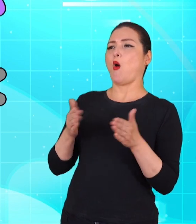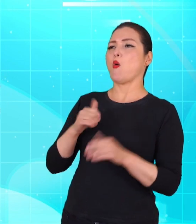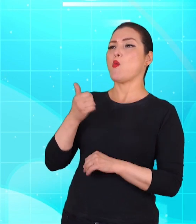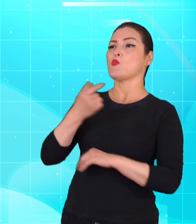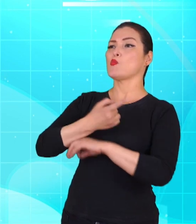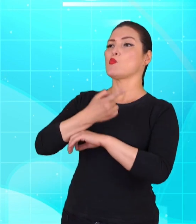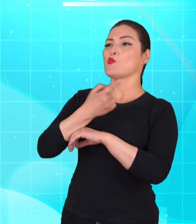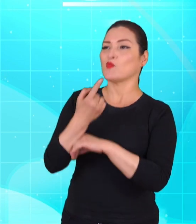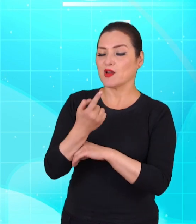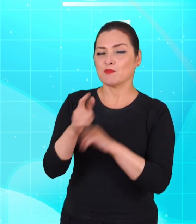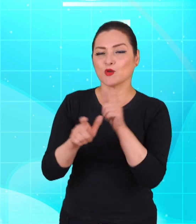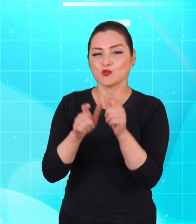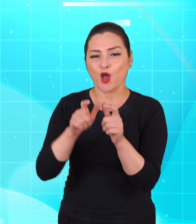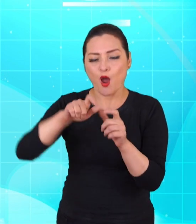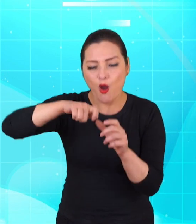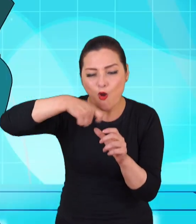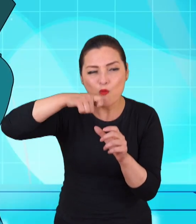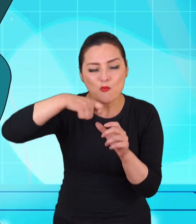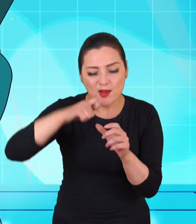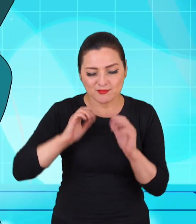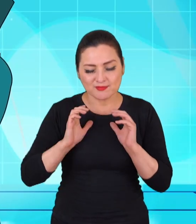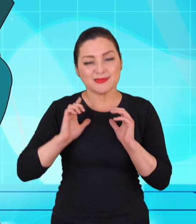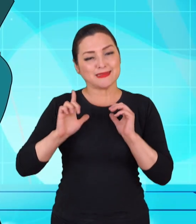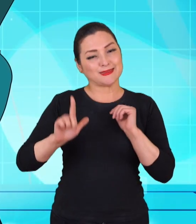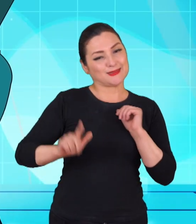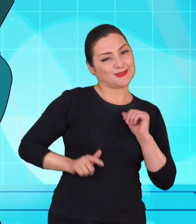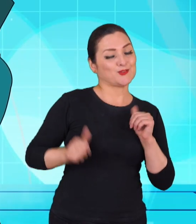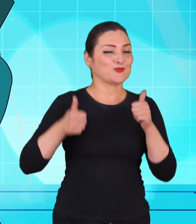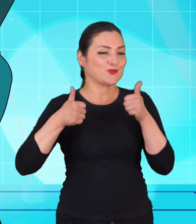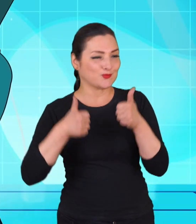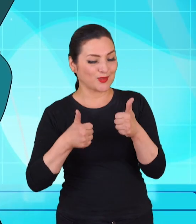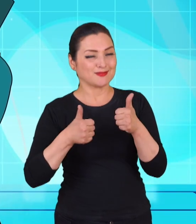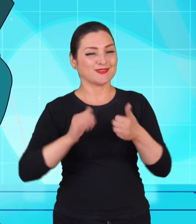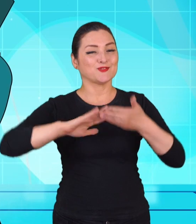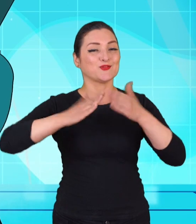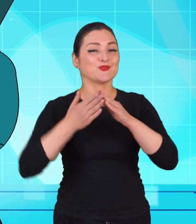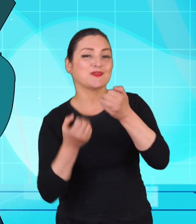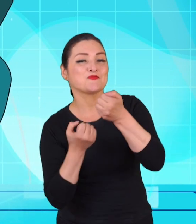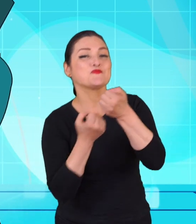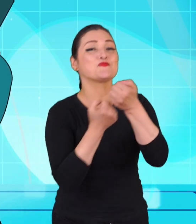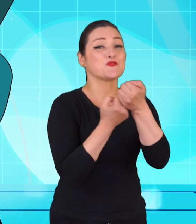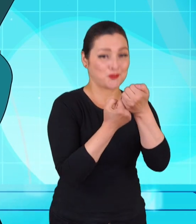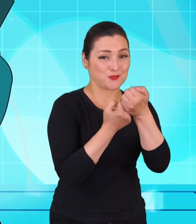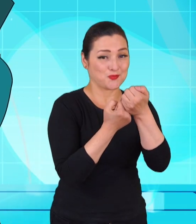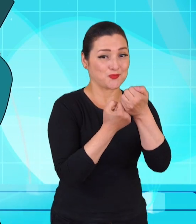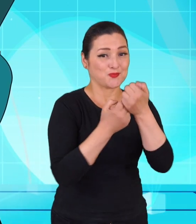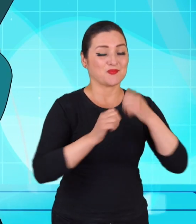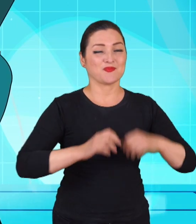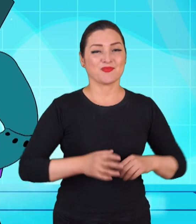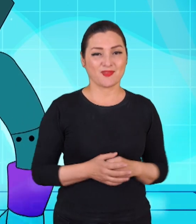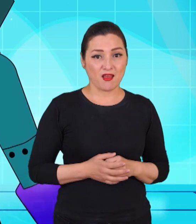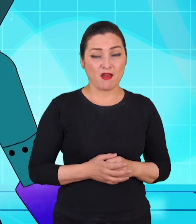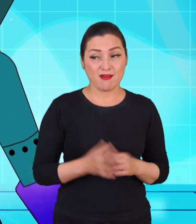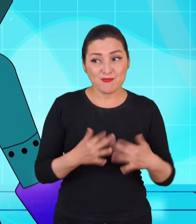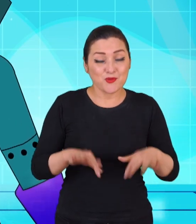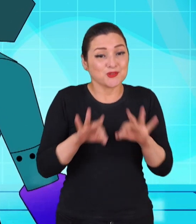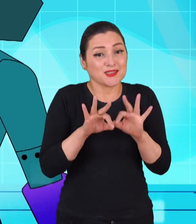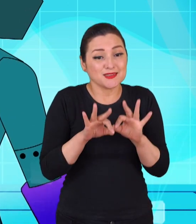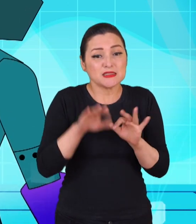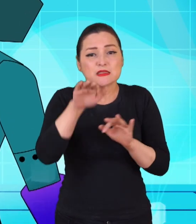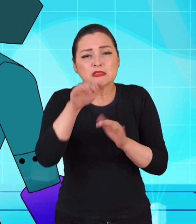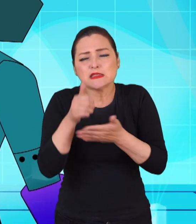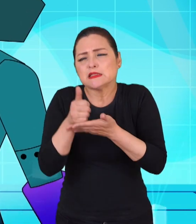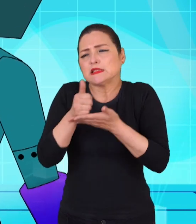estaban tratando de comer de forma más saludable. Esas son comunidades de apoyo. Son importantes porque puedes encontrar ayuda